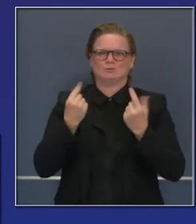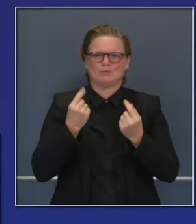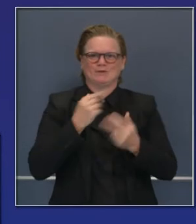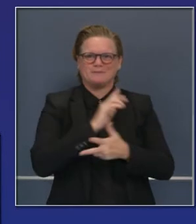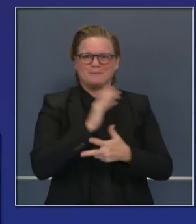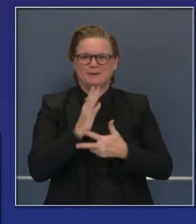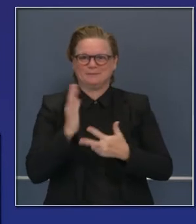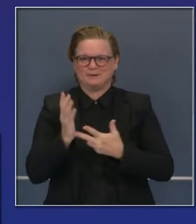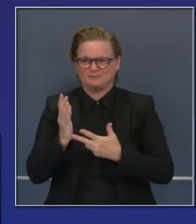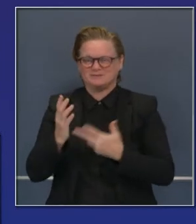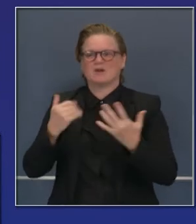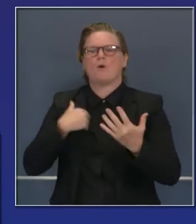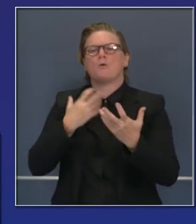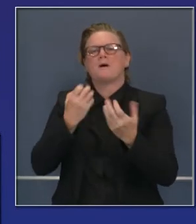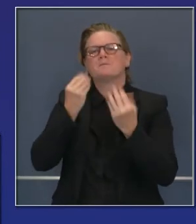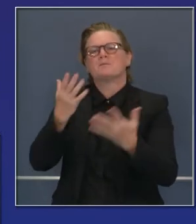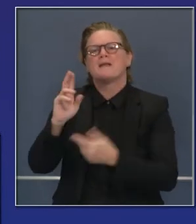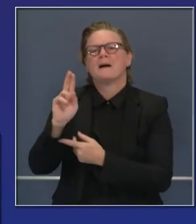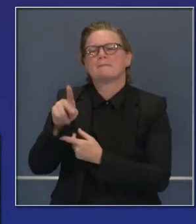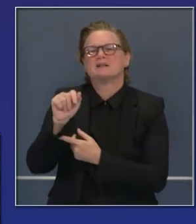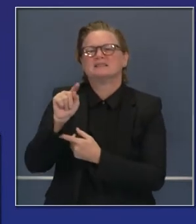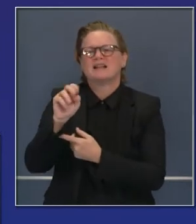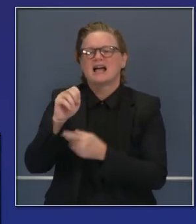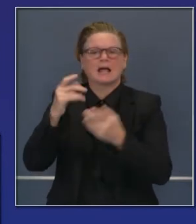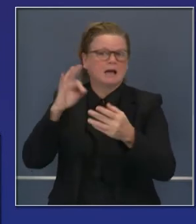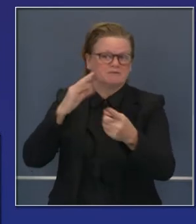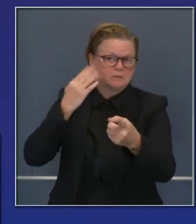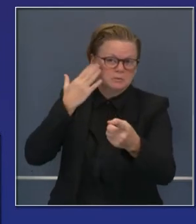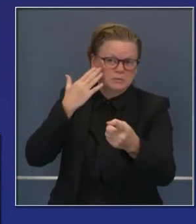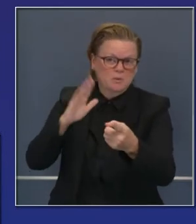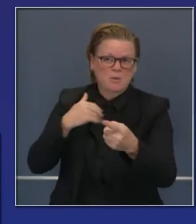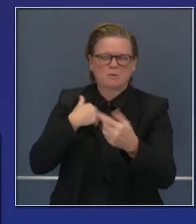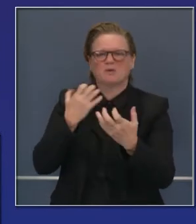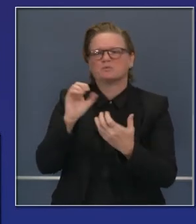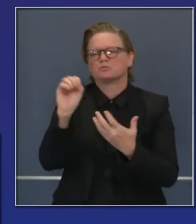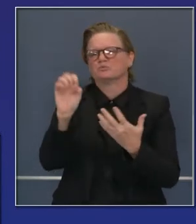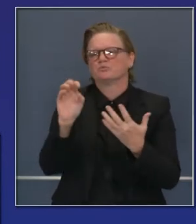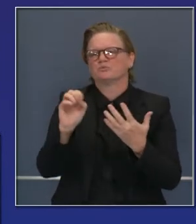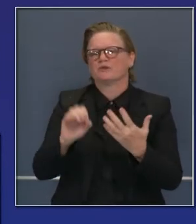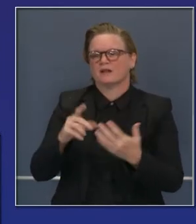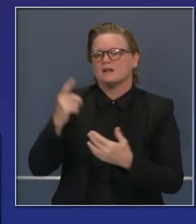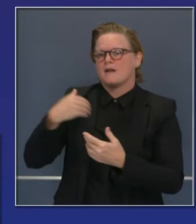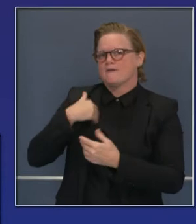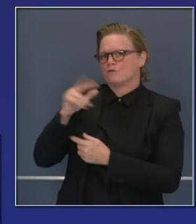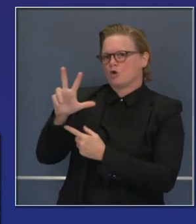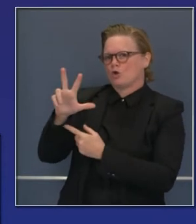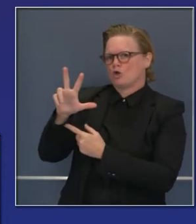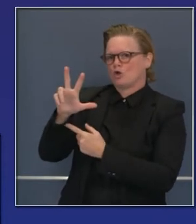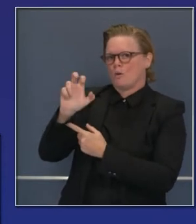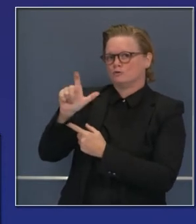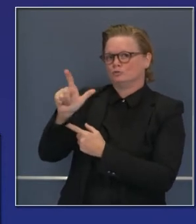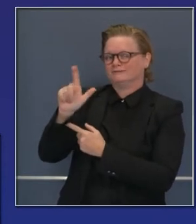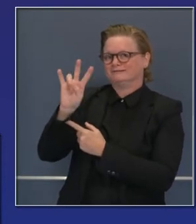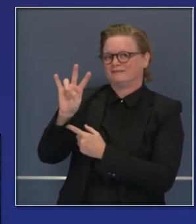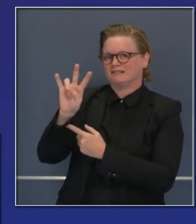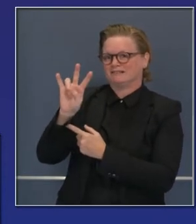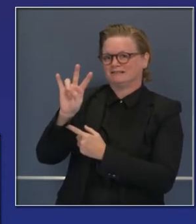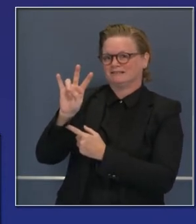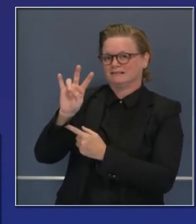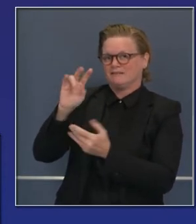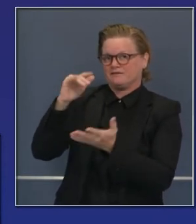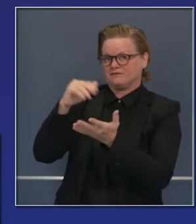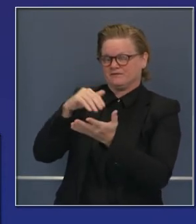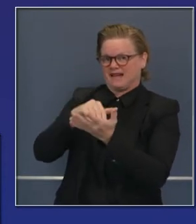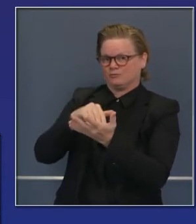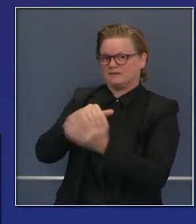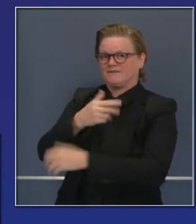Esto es algo que tal vez no hayan visto. Estamos anticipando 327,000 dosis de